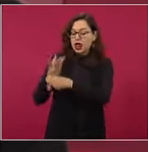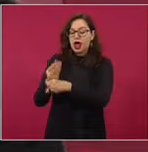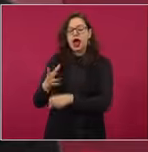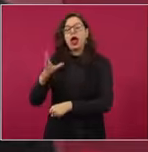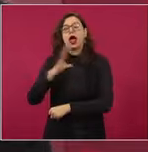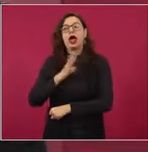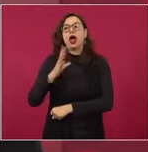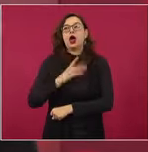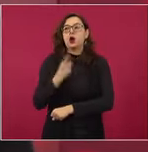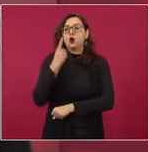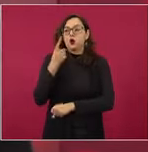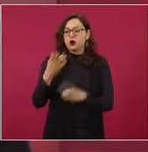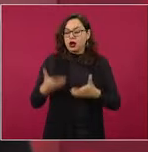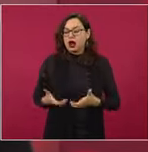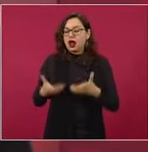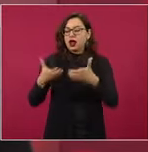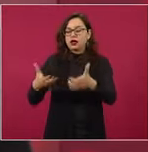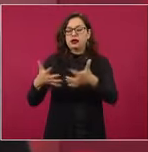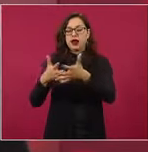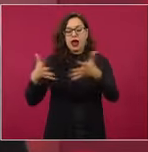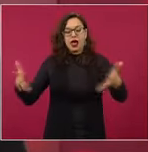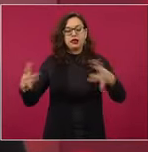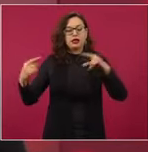conocida,